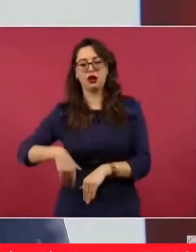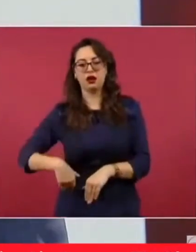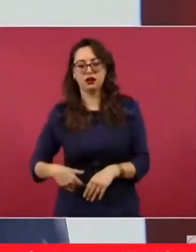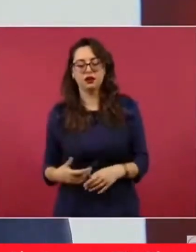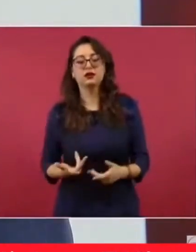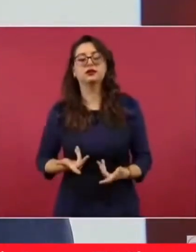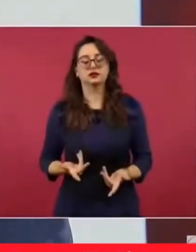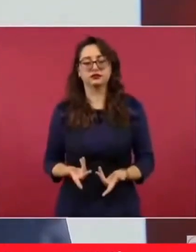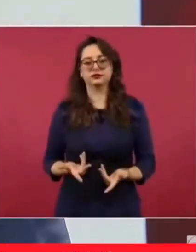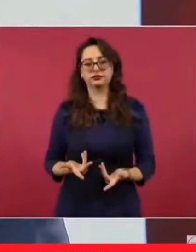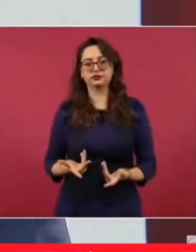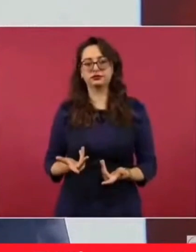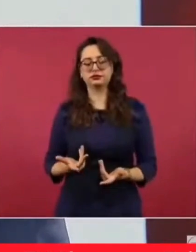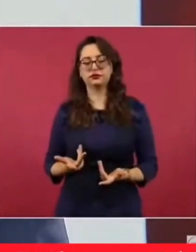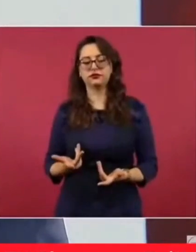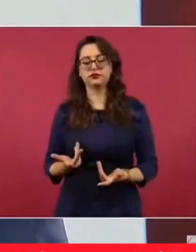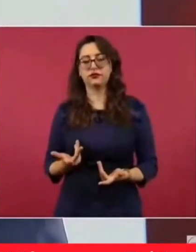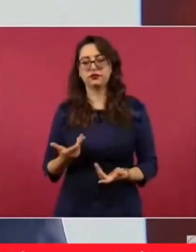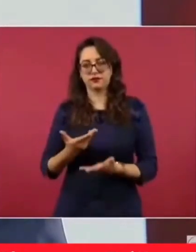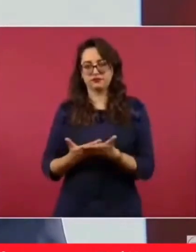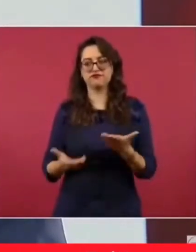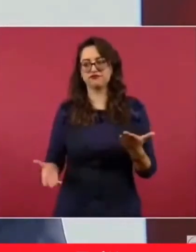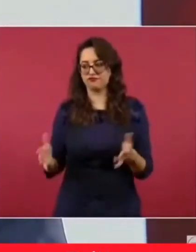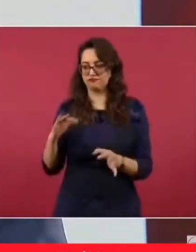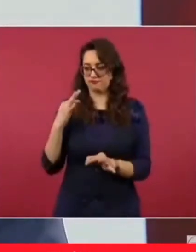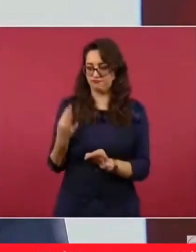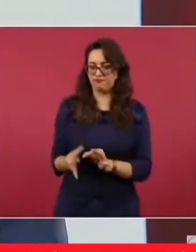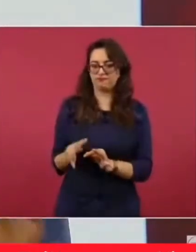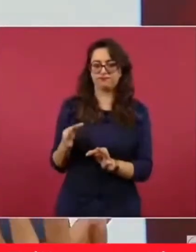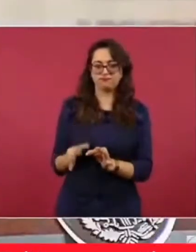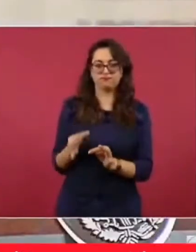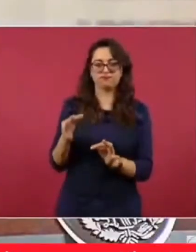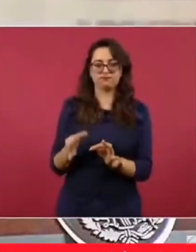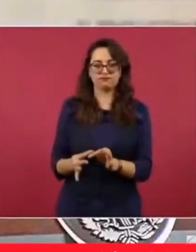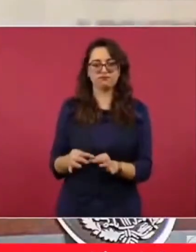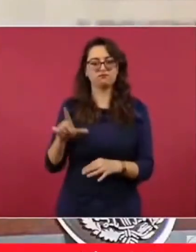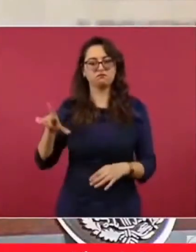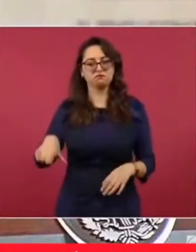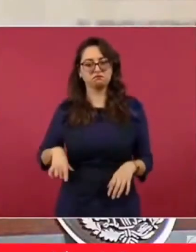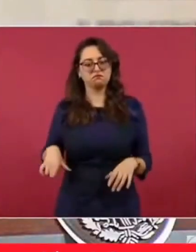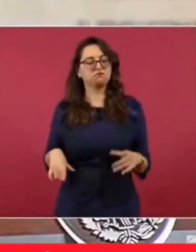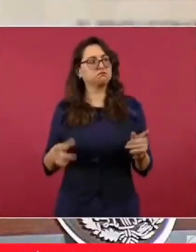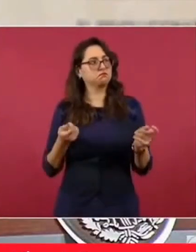Se sabe que hay gobernabilidad.